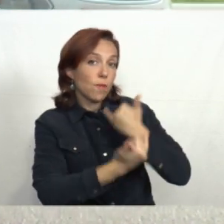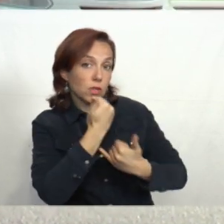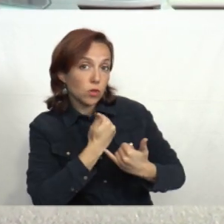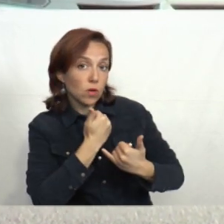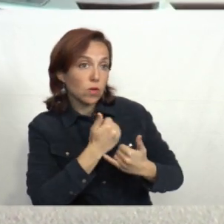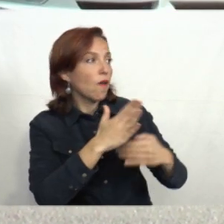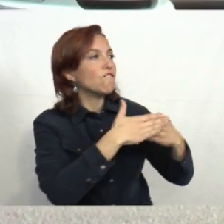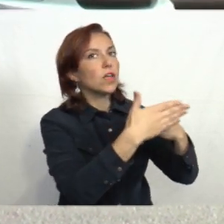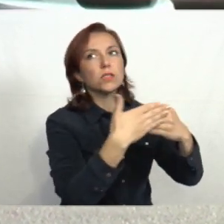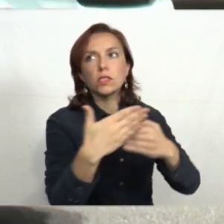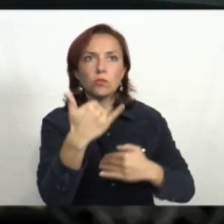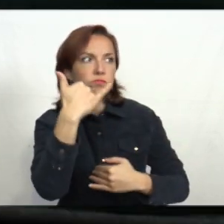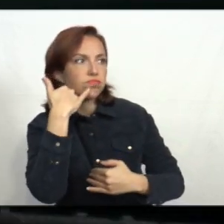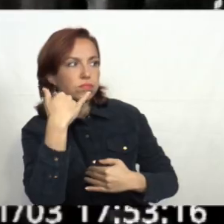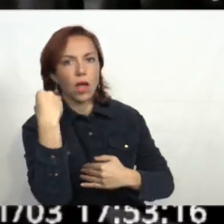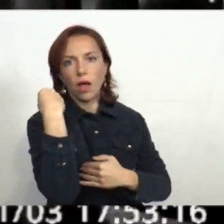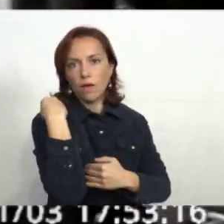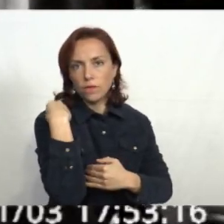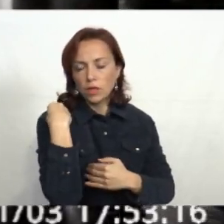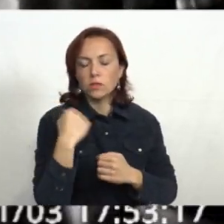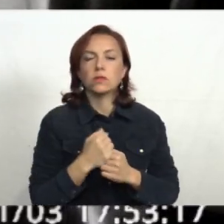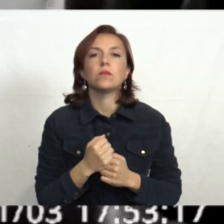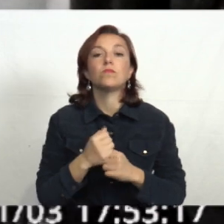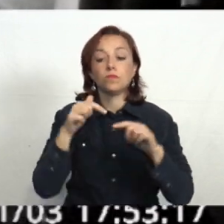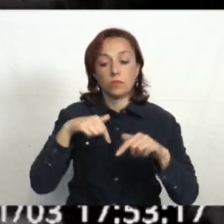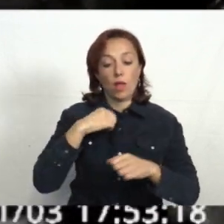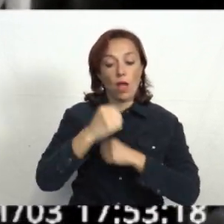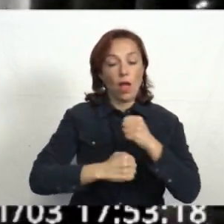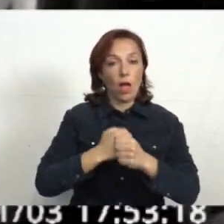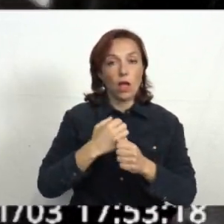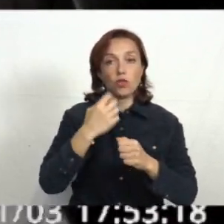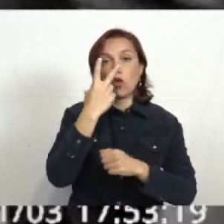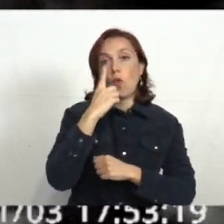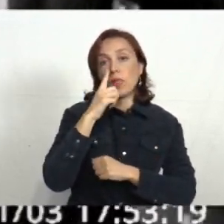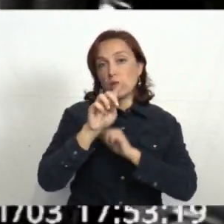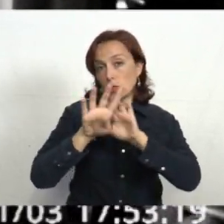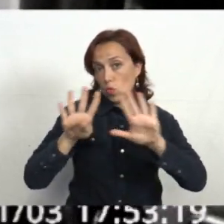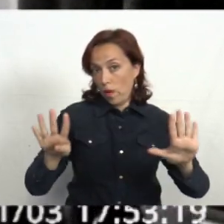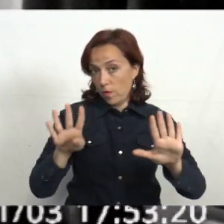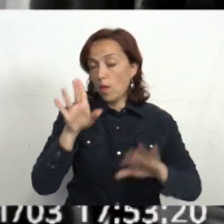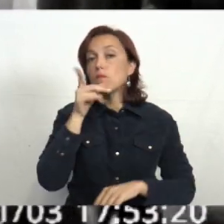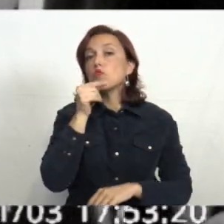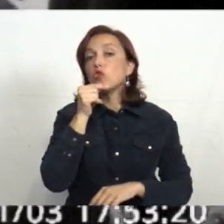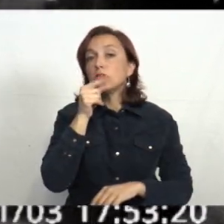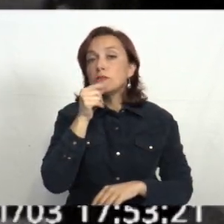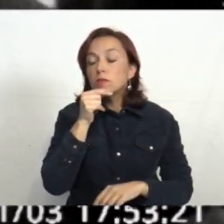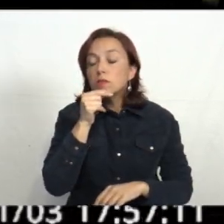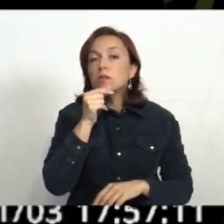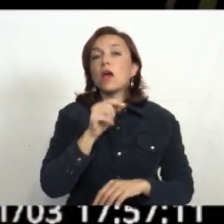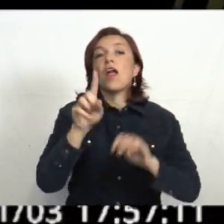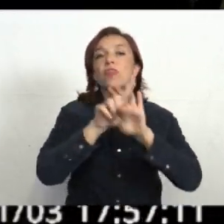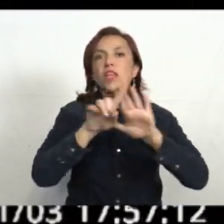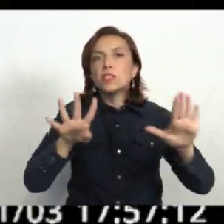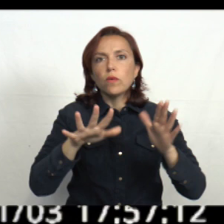vecinos. En lo que va del año 2019, la Policía Nacional de Tránsito realizó 19